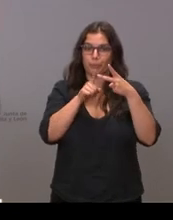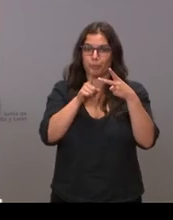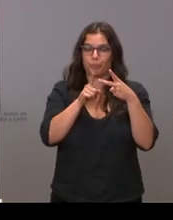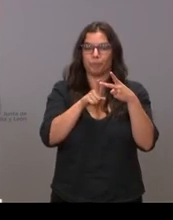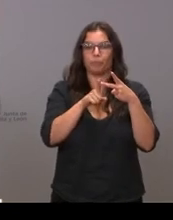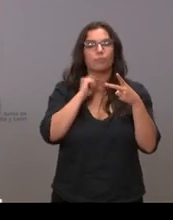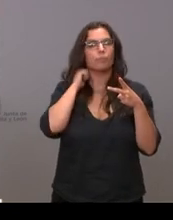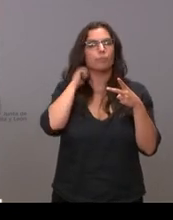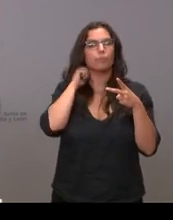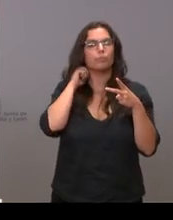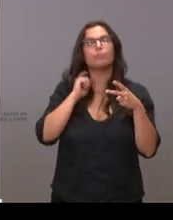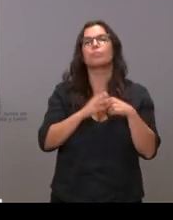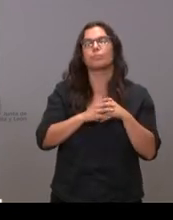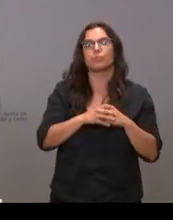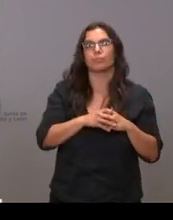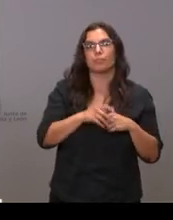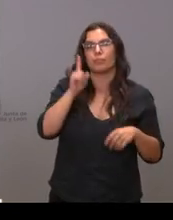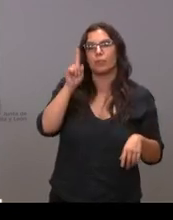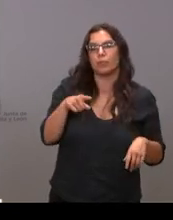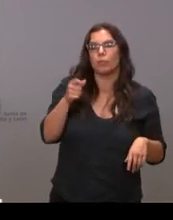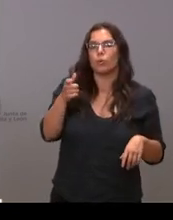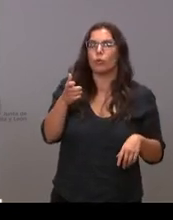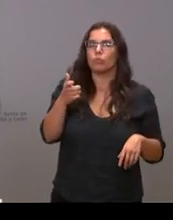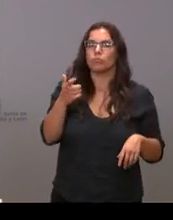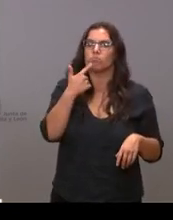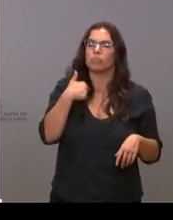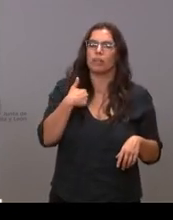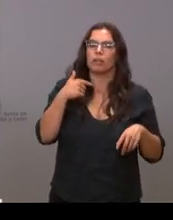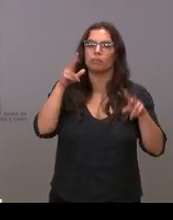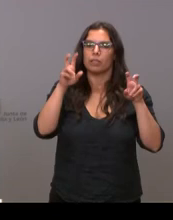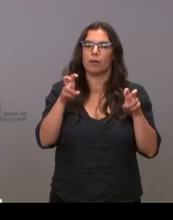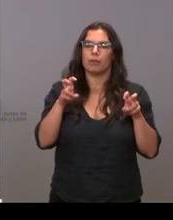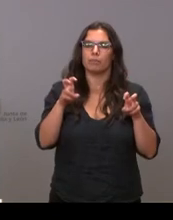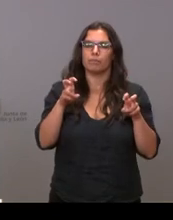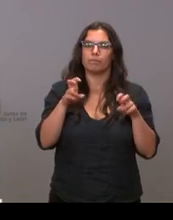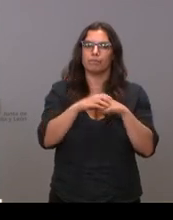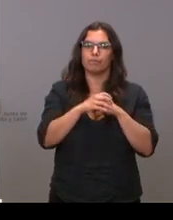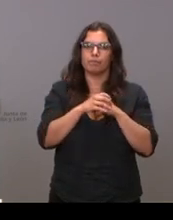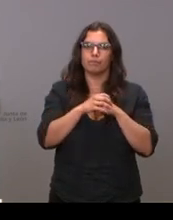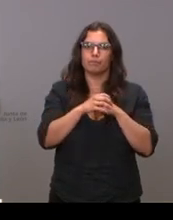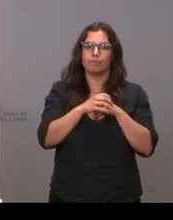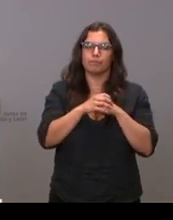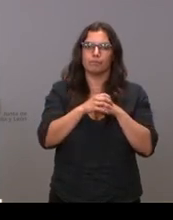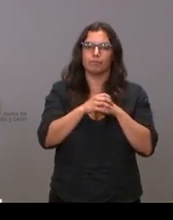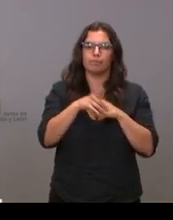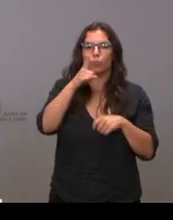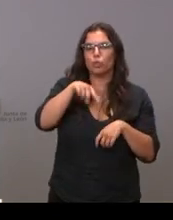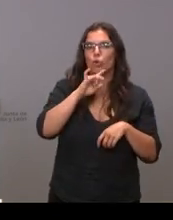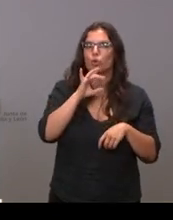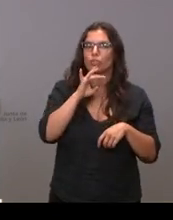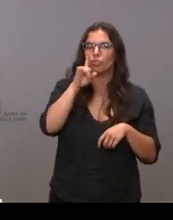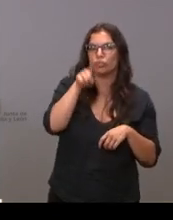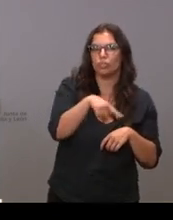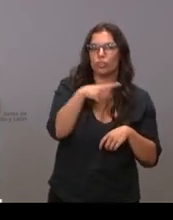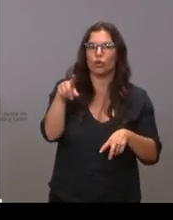también quería bueno que nos diera a conocer el grado de satisfacción que que tienen respecto a los